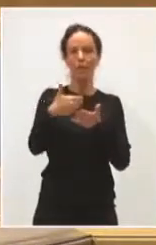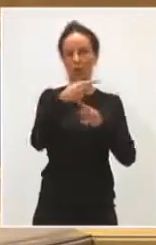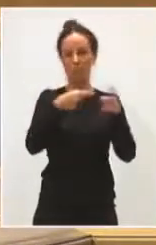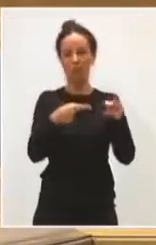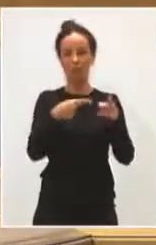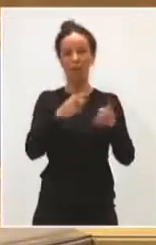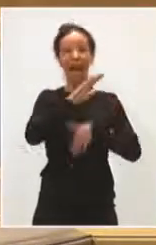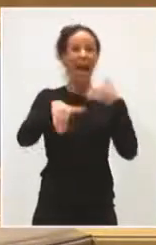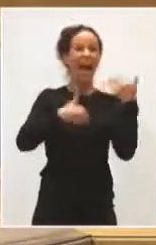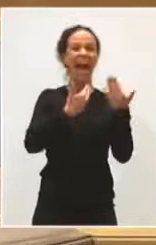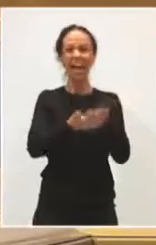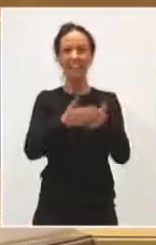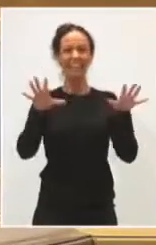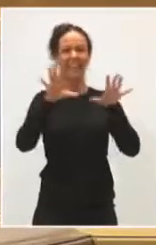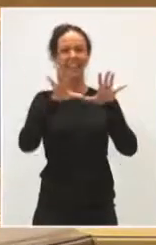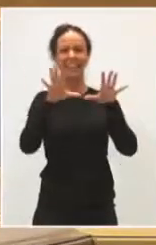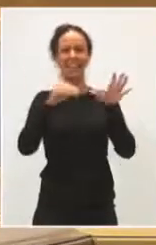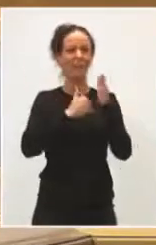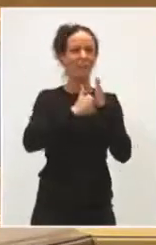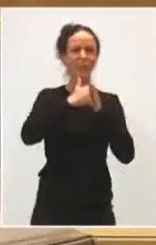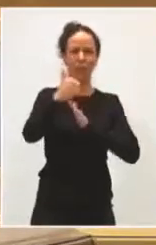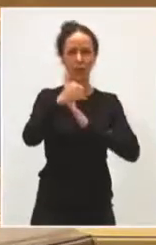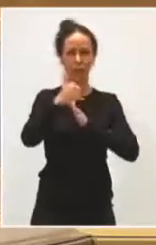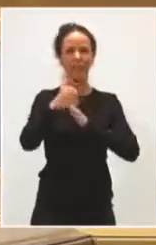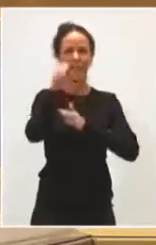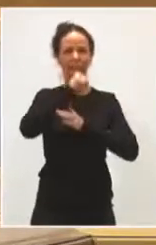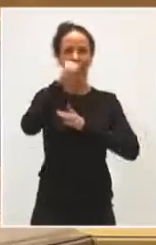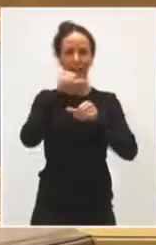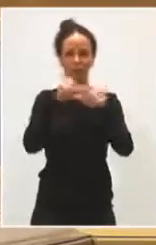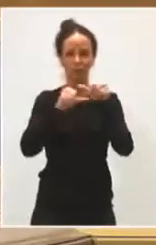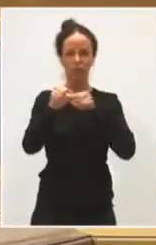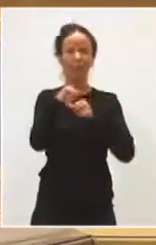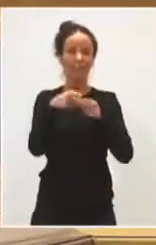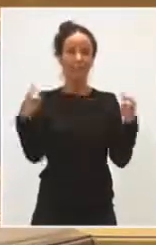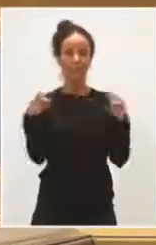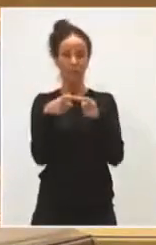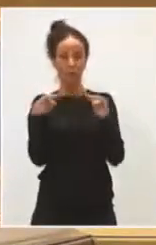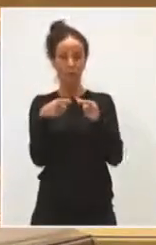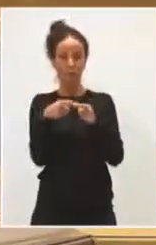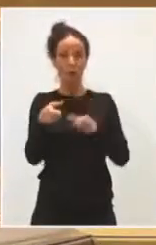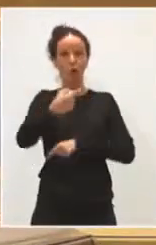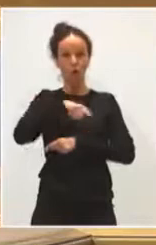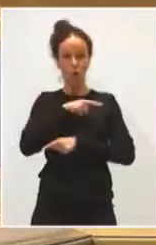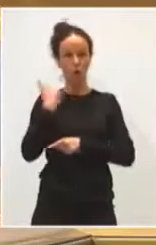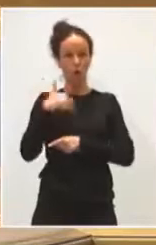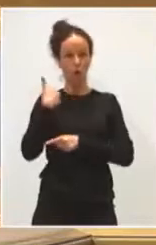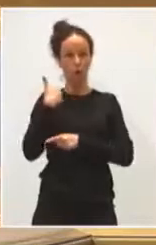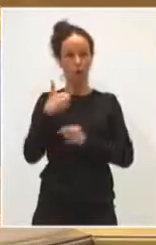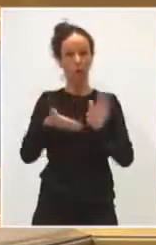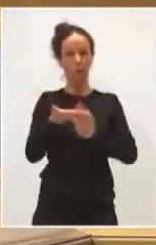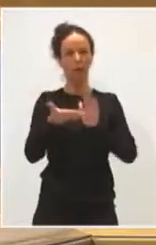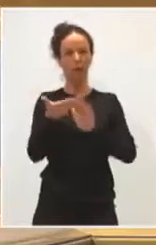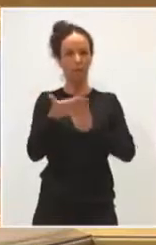a 10 millones de euros para los próximos años. Y este bono que está disponible y que vamos a poner operativo de manera